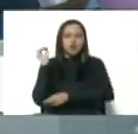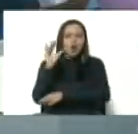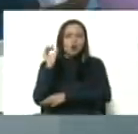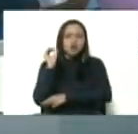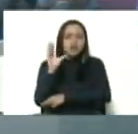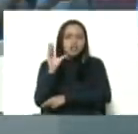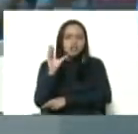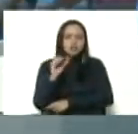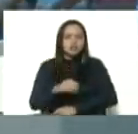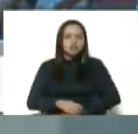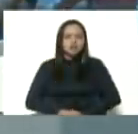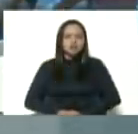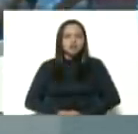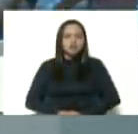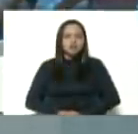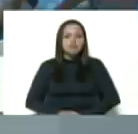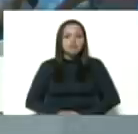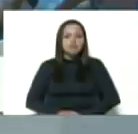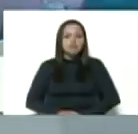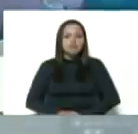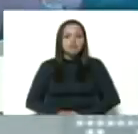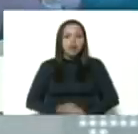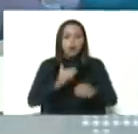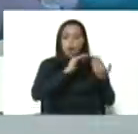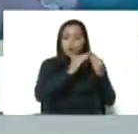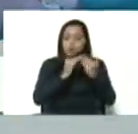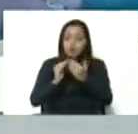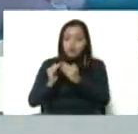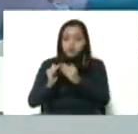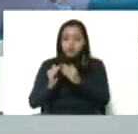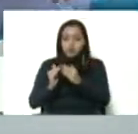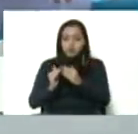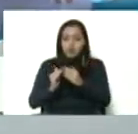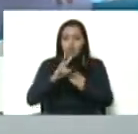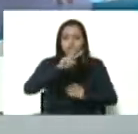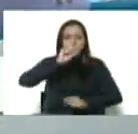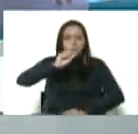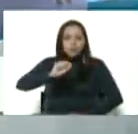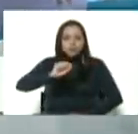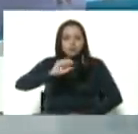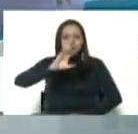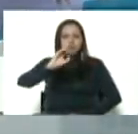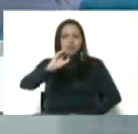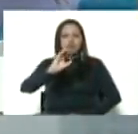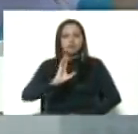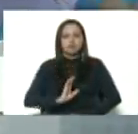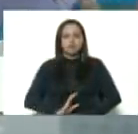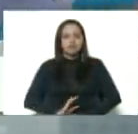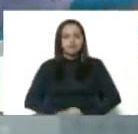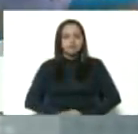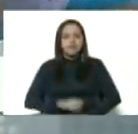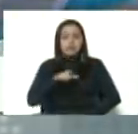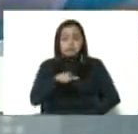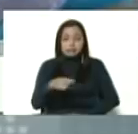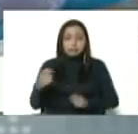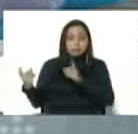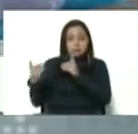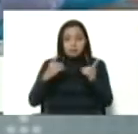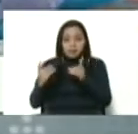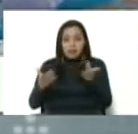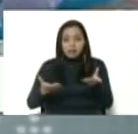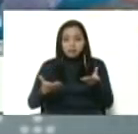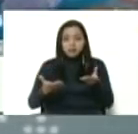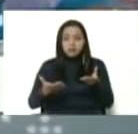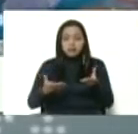Comunal 2.0 que llaman. Ahí vamos a hablar del